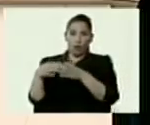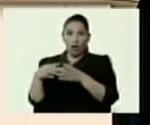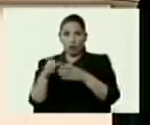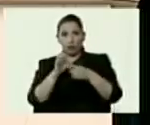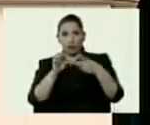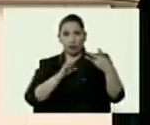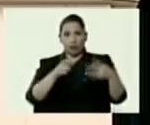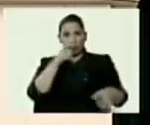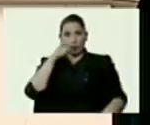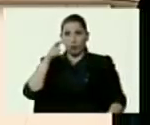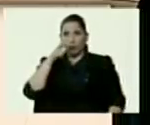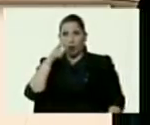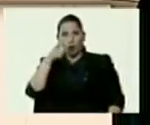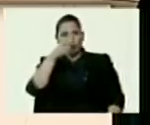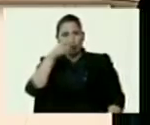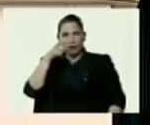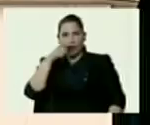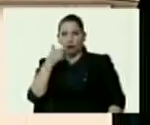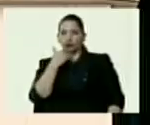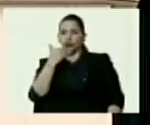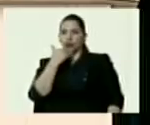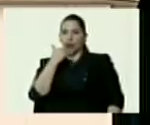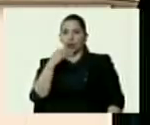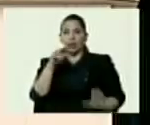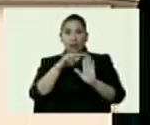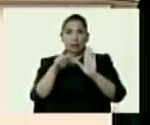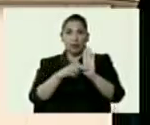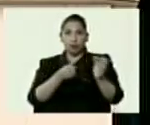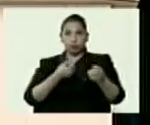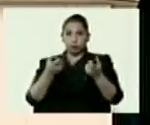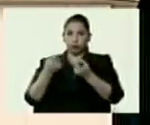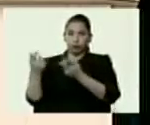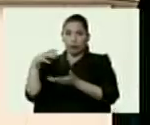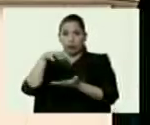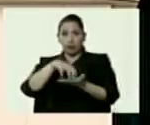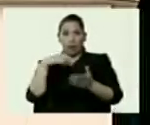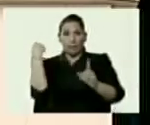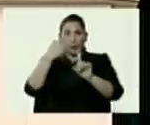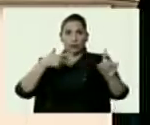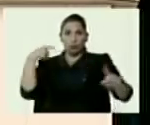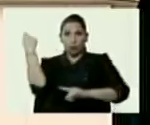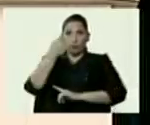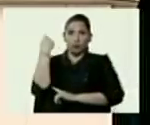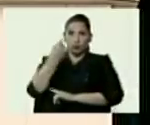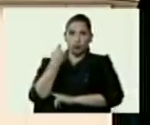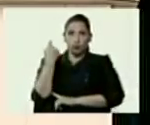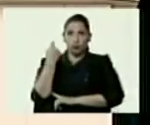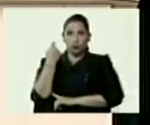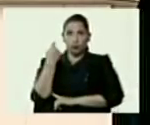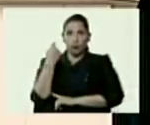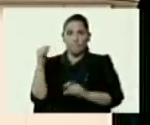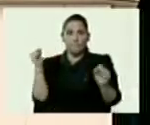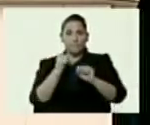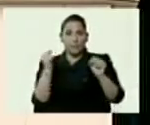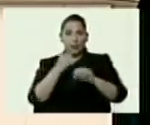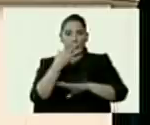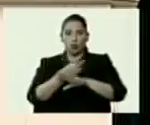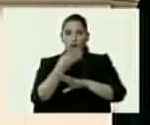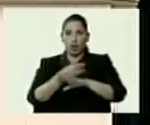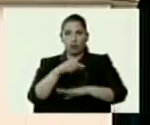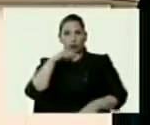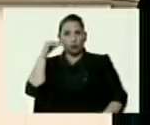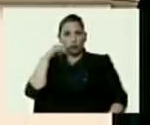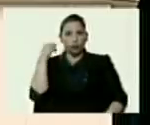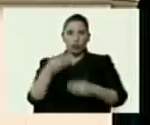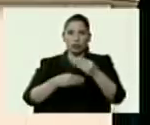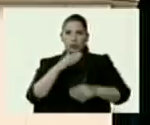estado observando muy de cerca los niveles de abastecimiento existentes en los estados amazonas, Apure, del Tamacuro, Mérida, Monagas y Sucre, apreciándose la